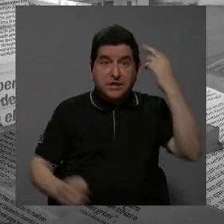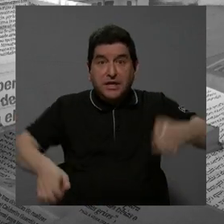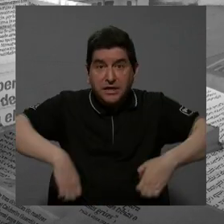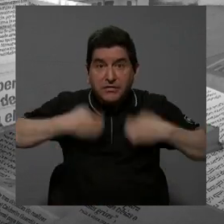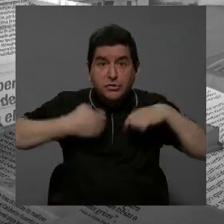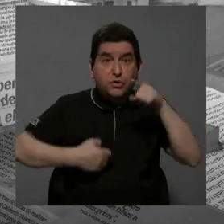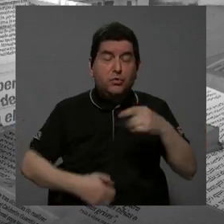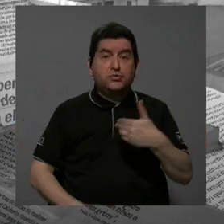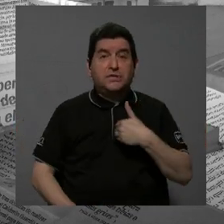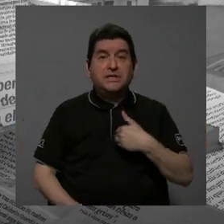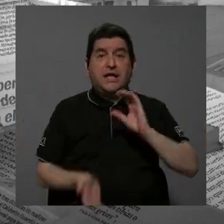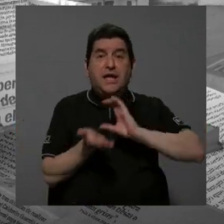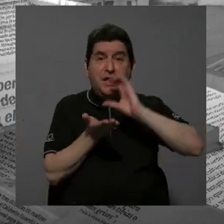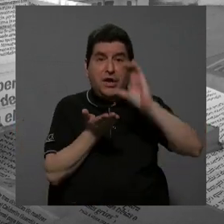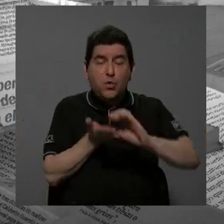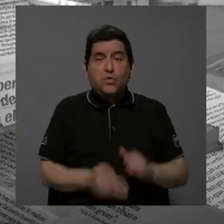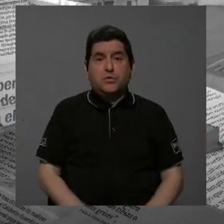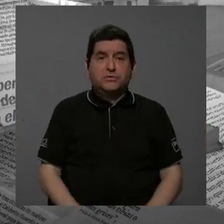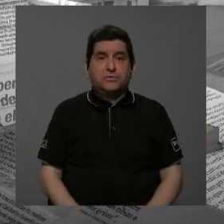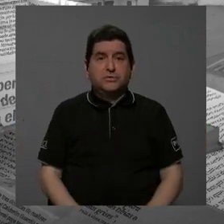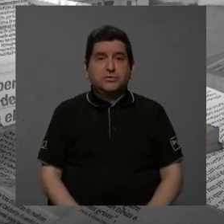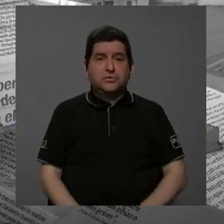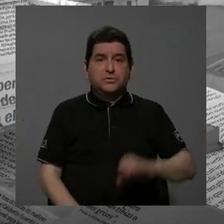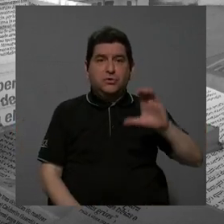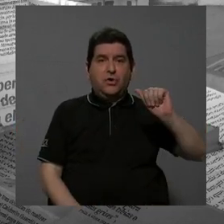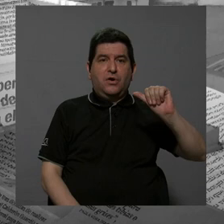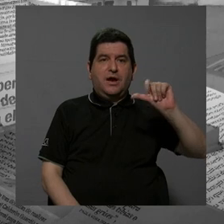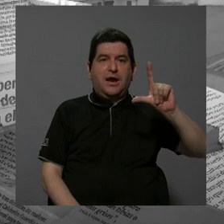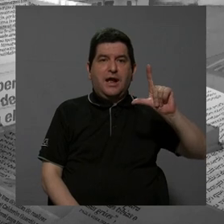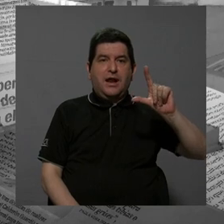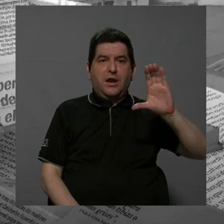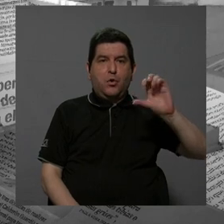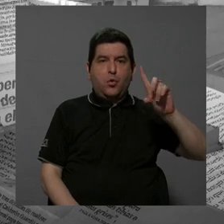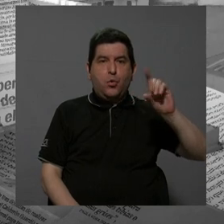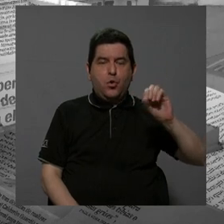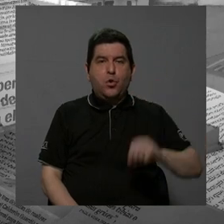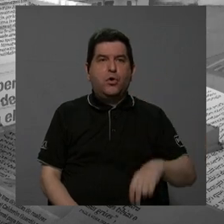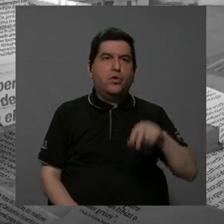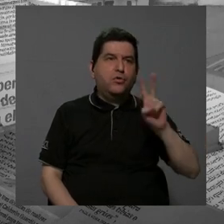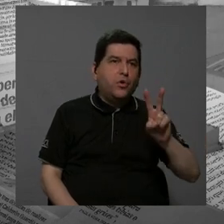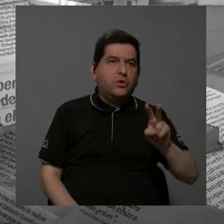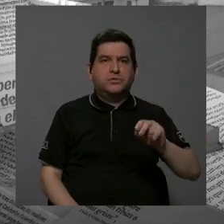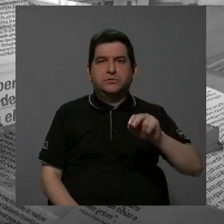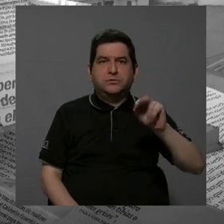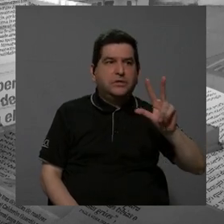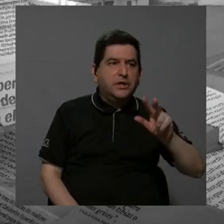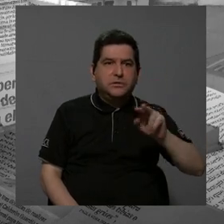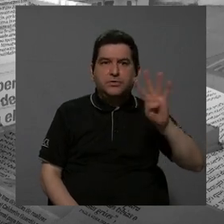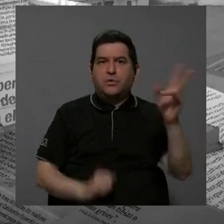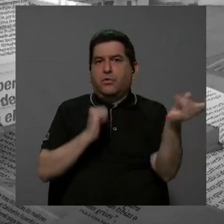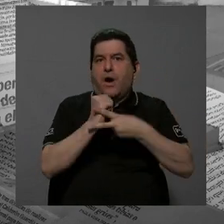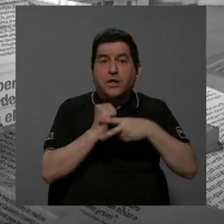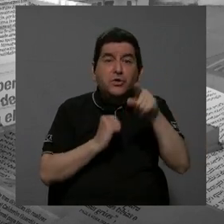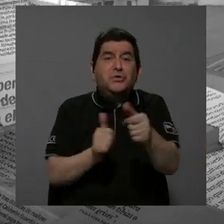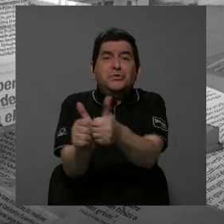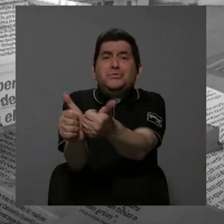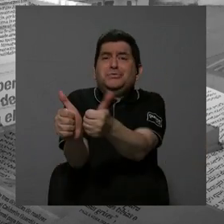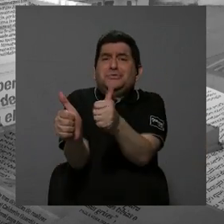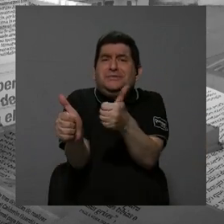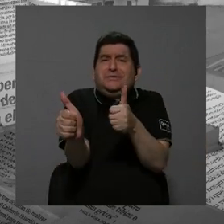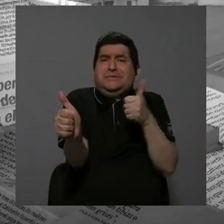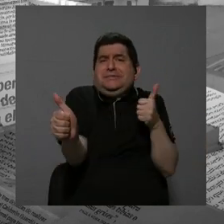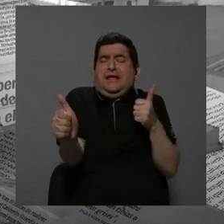si usted tiene que llevar un curso de cálculo dos, tres, cuatro veces, y eso le provoca además que usted se atrase.